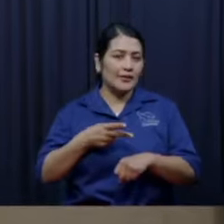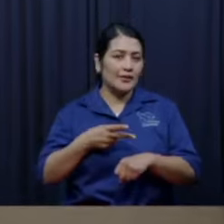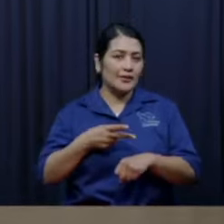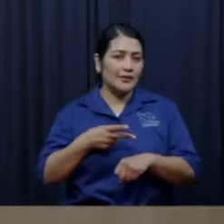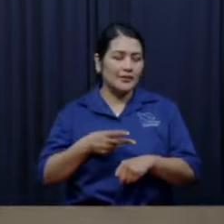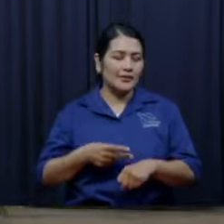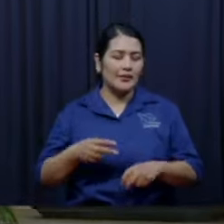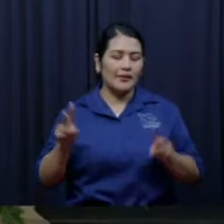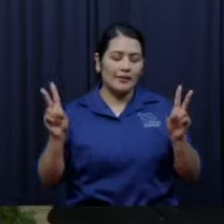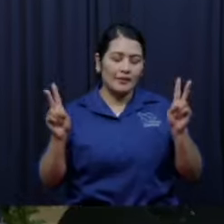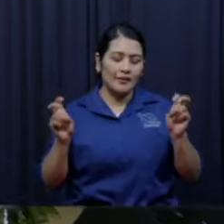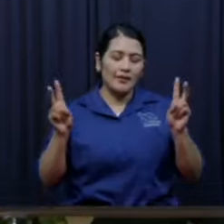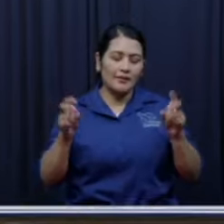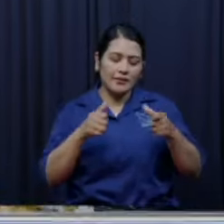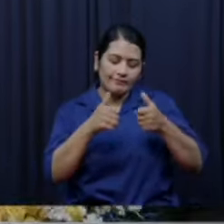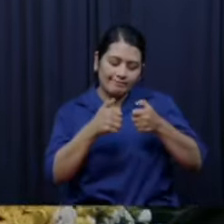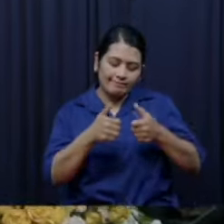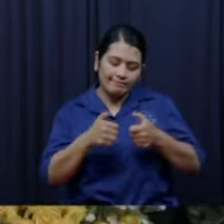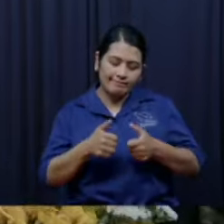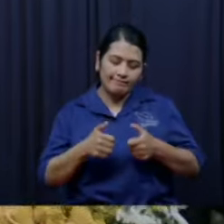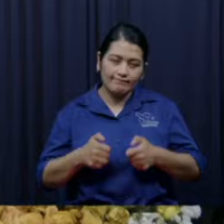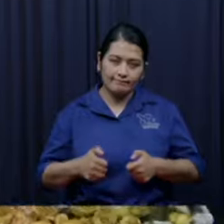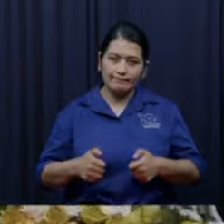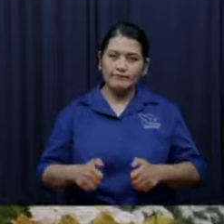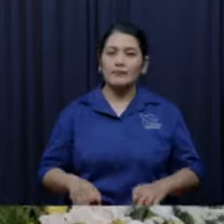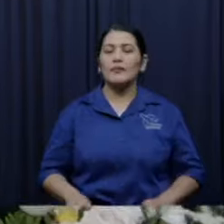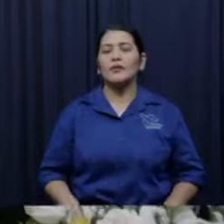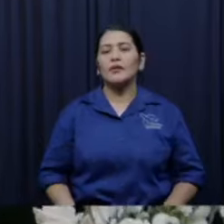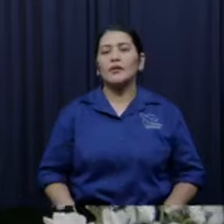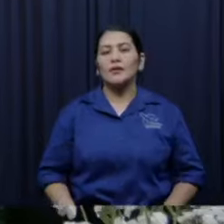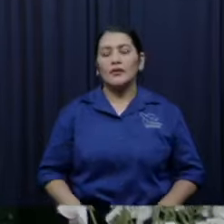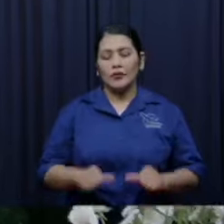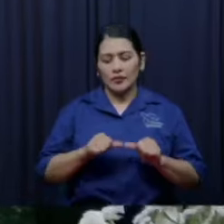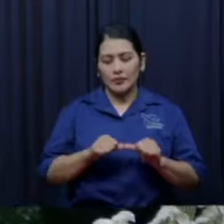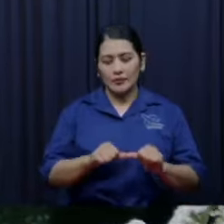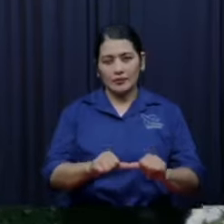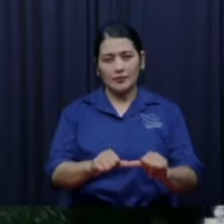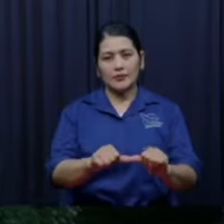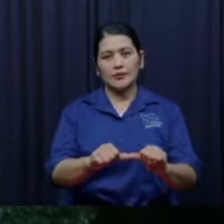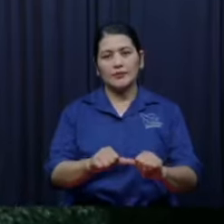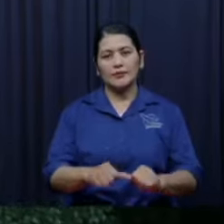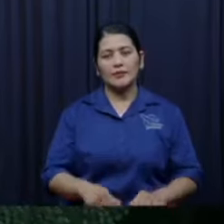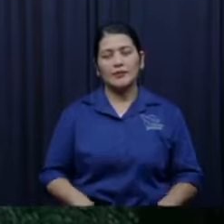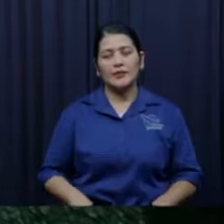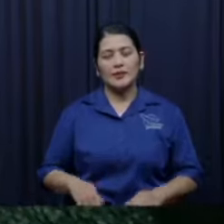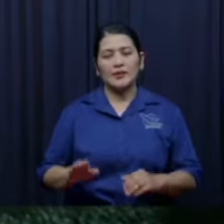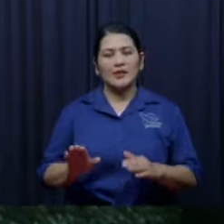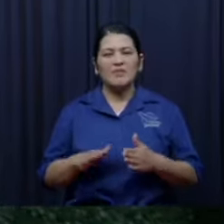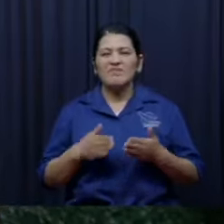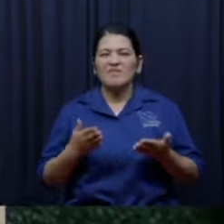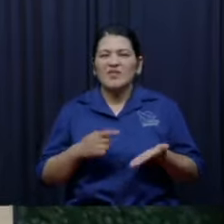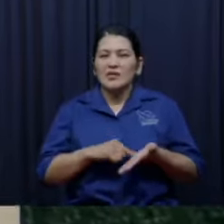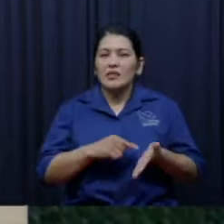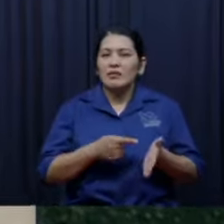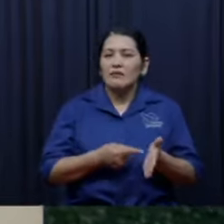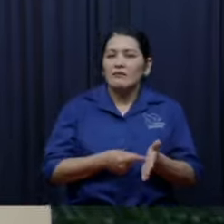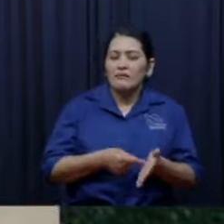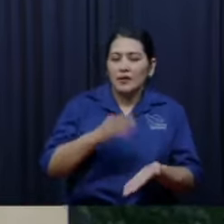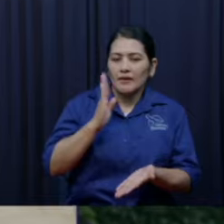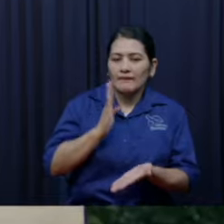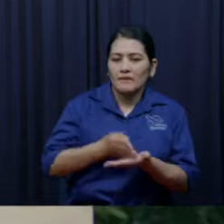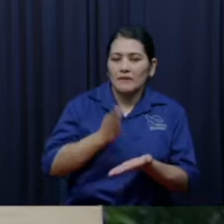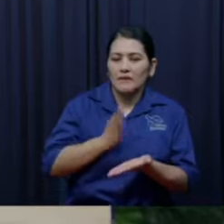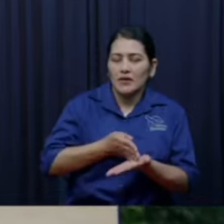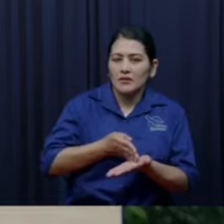hermano impresionante entonces siempre vamos a entender pero sigamos acá entonces los necios donde dice que son